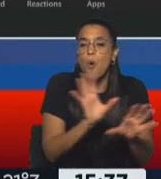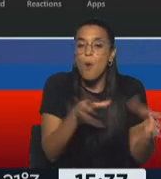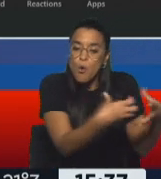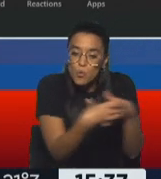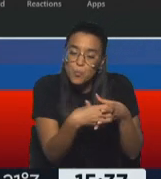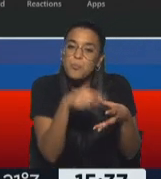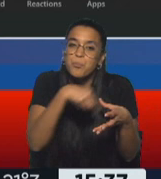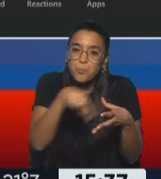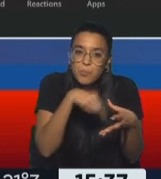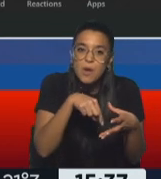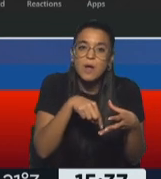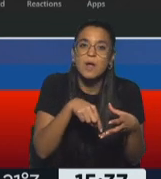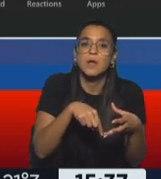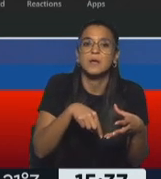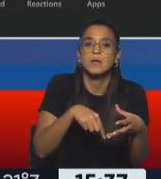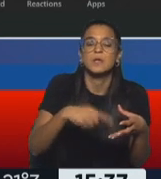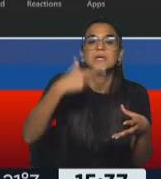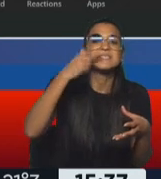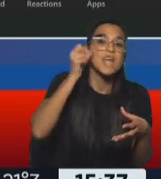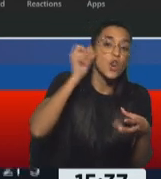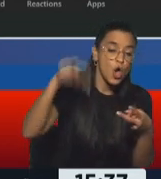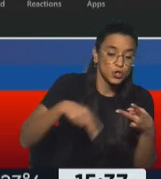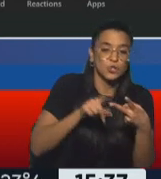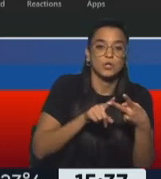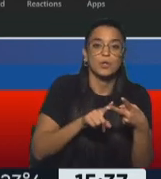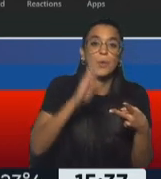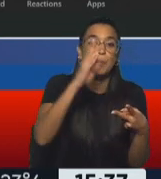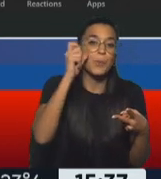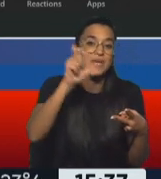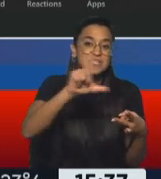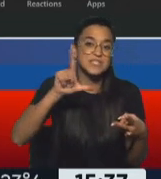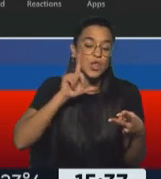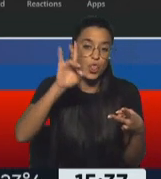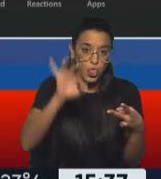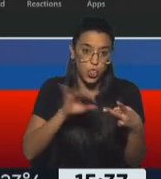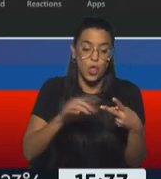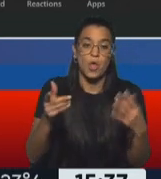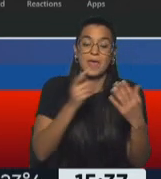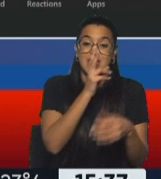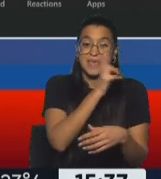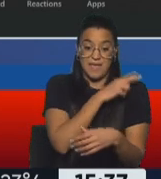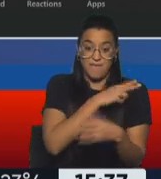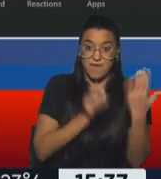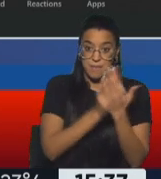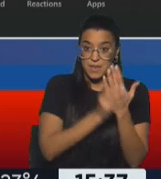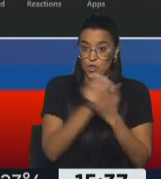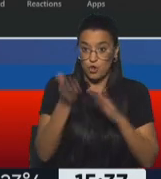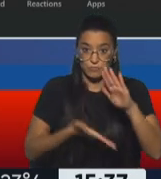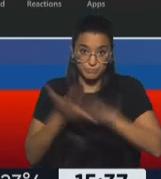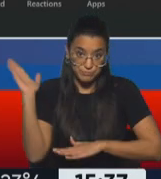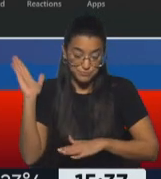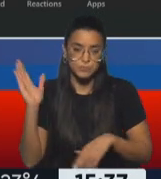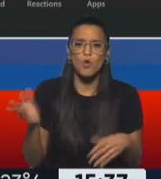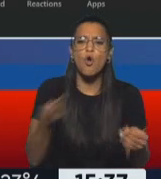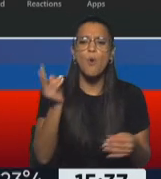representan Vladimir Serrón y Guido Bellido, el jefe de gabinete saliente ¿Cómo te imaginás, cómo